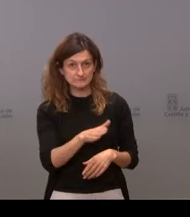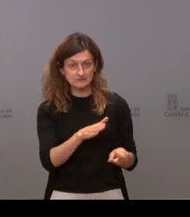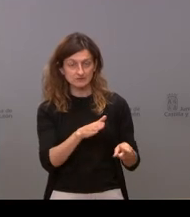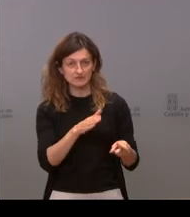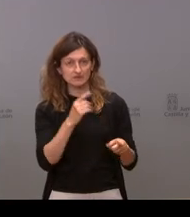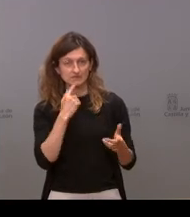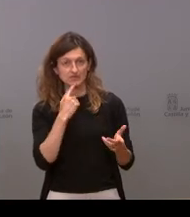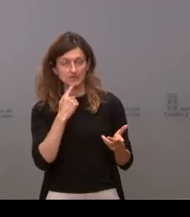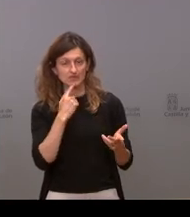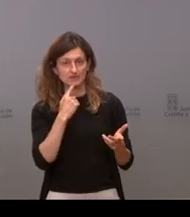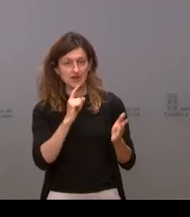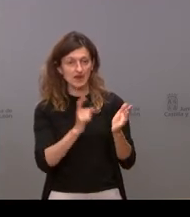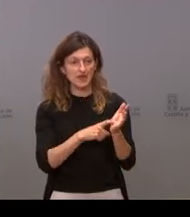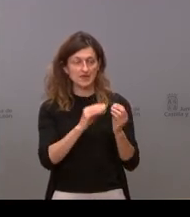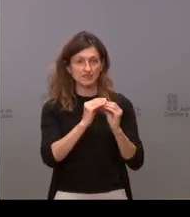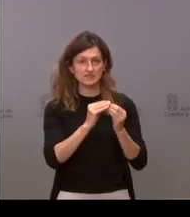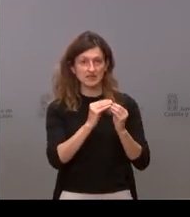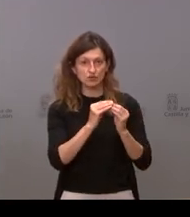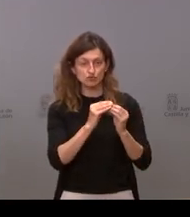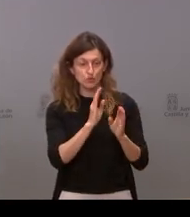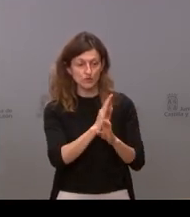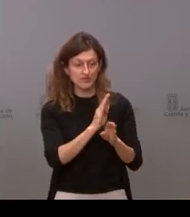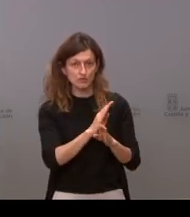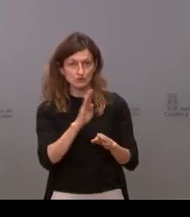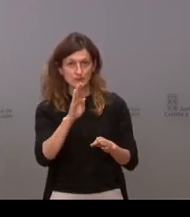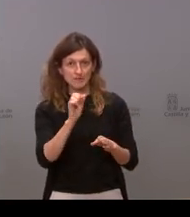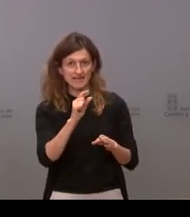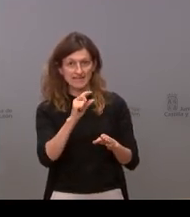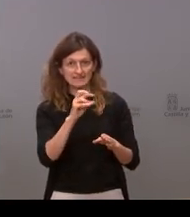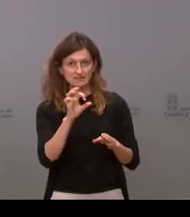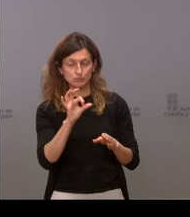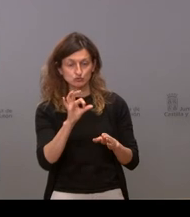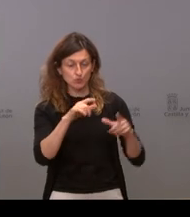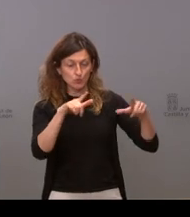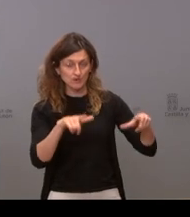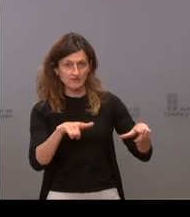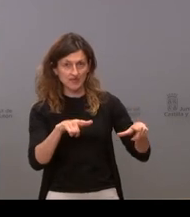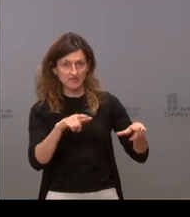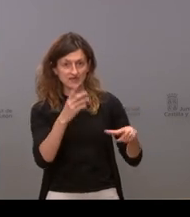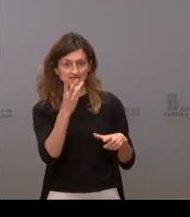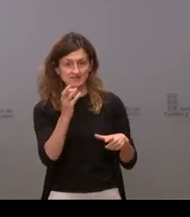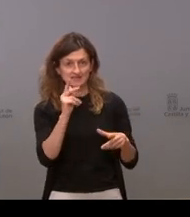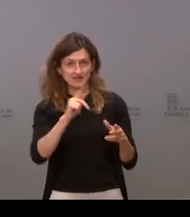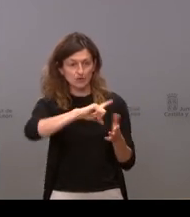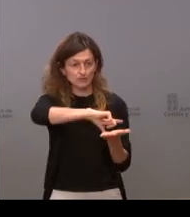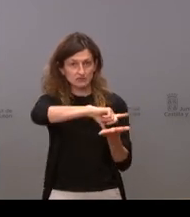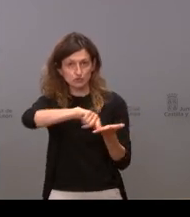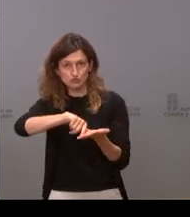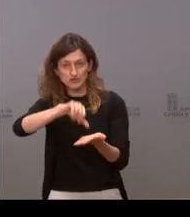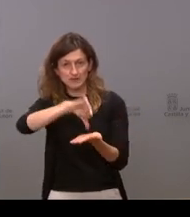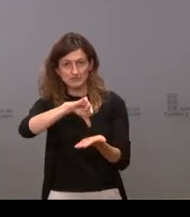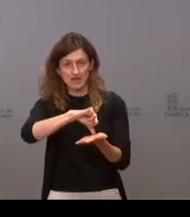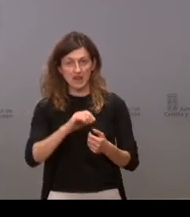ley es de desarrollo de los cuidados paliativos aquí tenemos una unidad que abarca 30 kilómetros alrededor de la capital